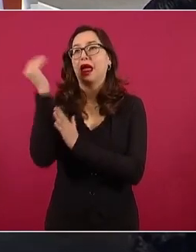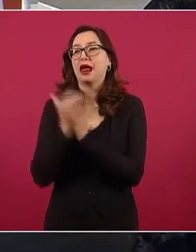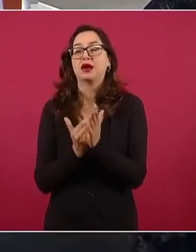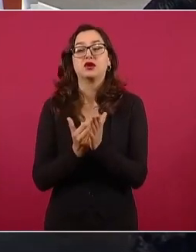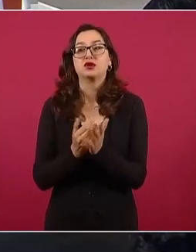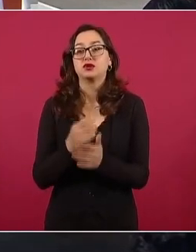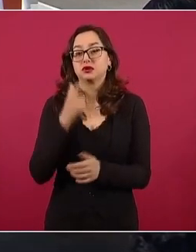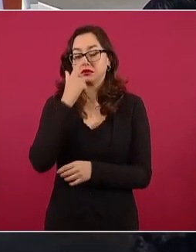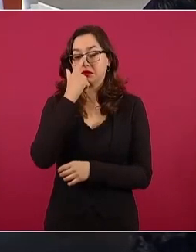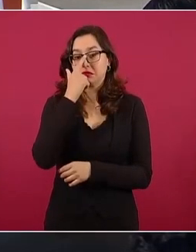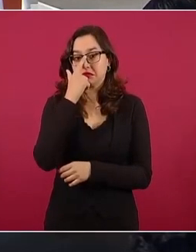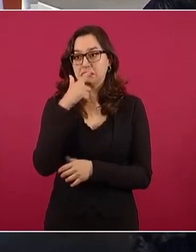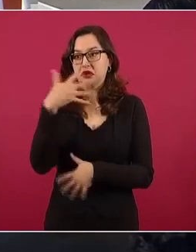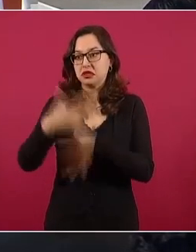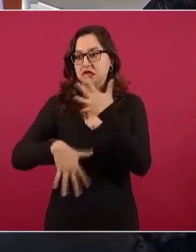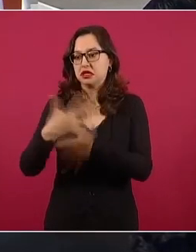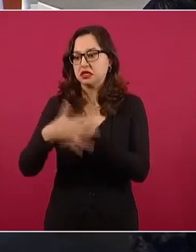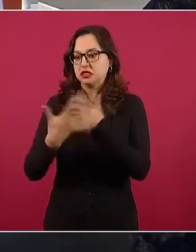como 15 meses.